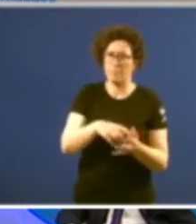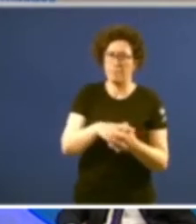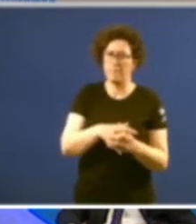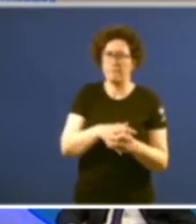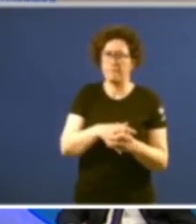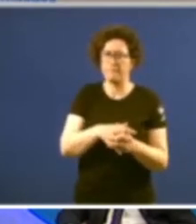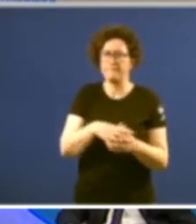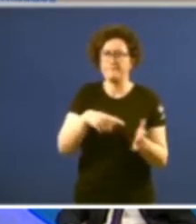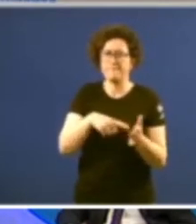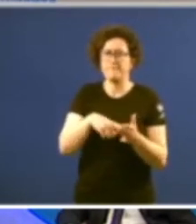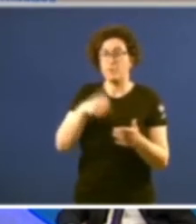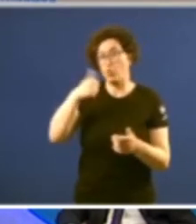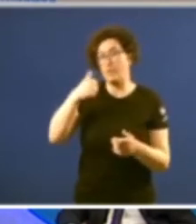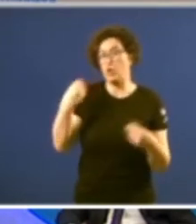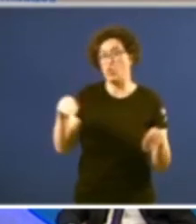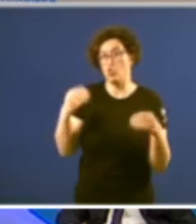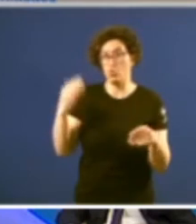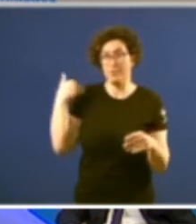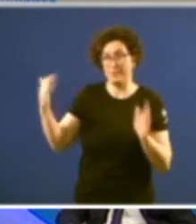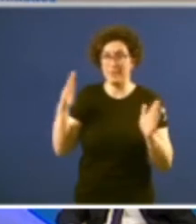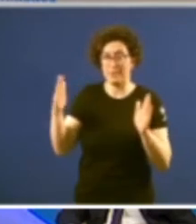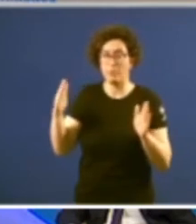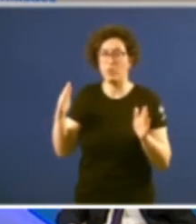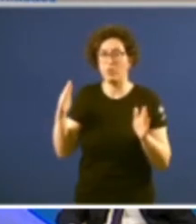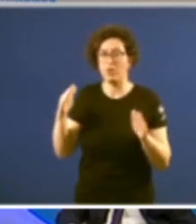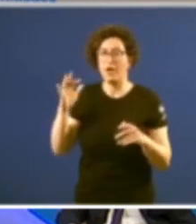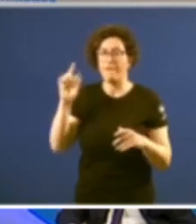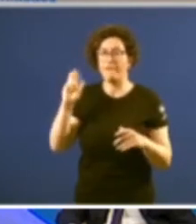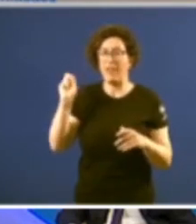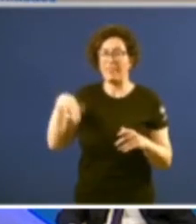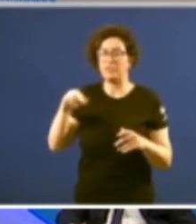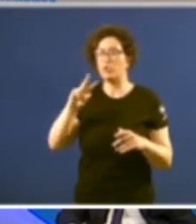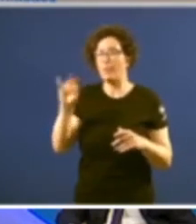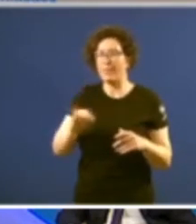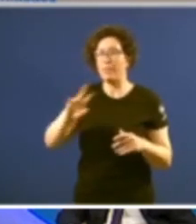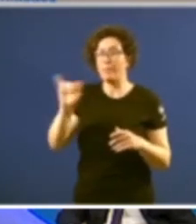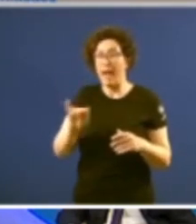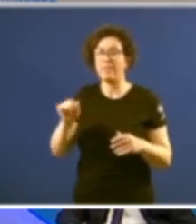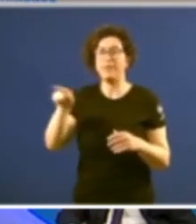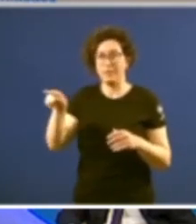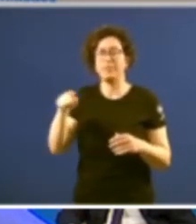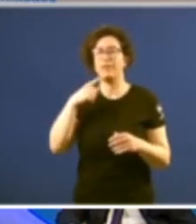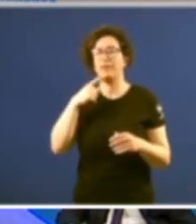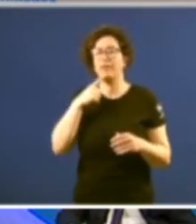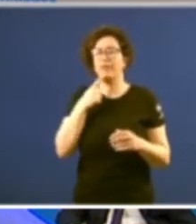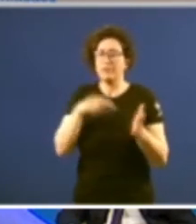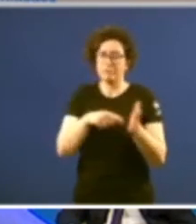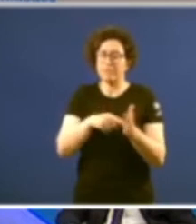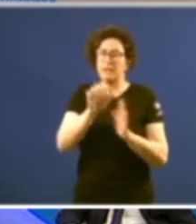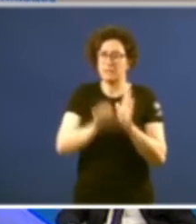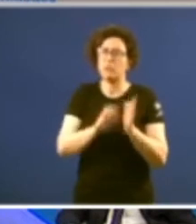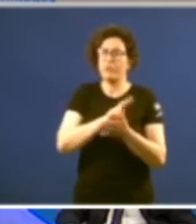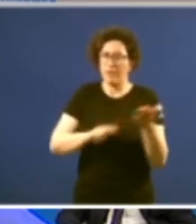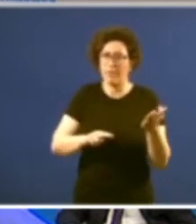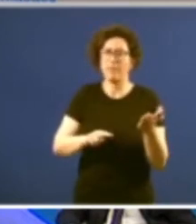dun rapaz novo daquela Francisco Vázquez Vázquez que titula el estatuto de Galicia el